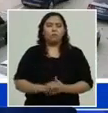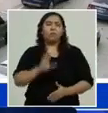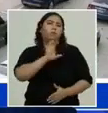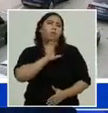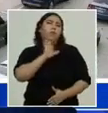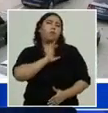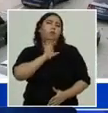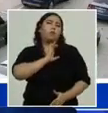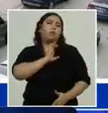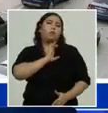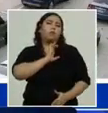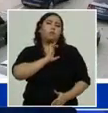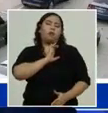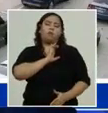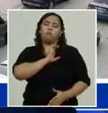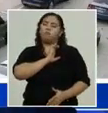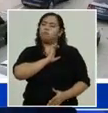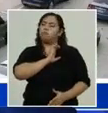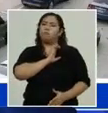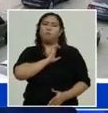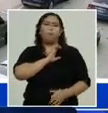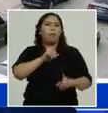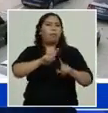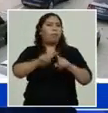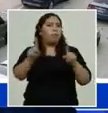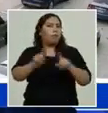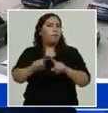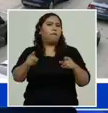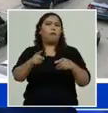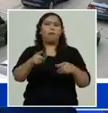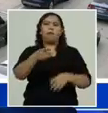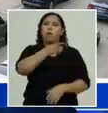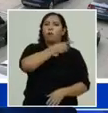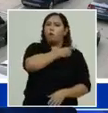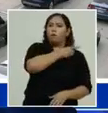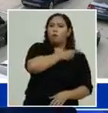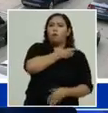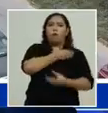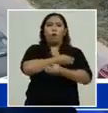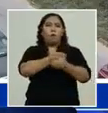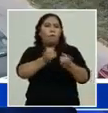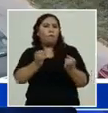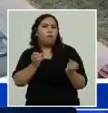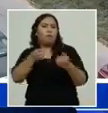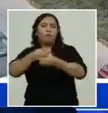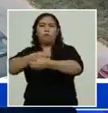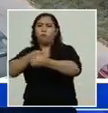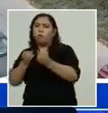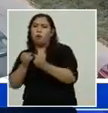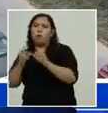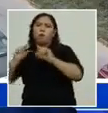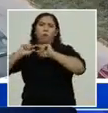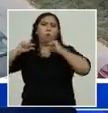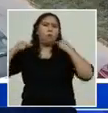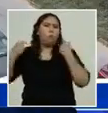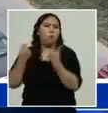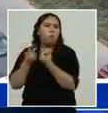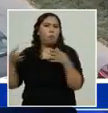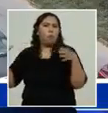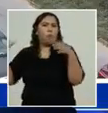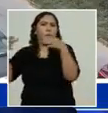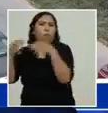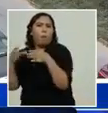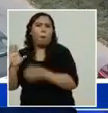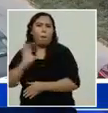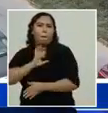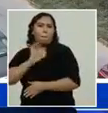está con todas sus direcciones están las unidades de fuerzas especiales unidades especializadas para rescate acuático ellos